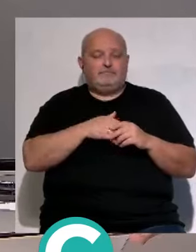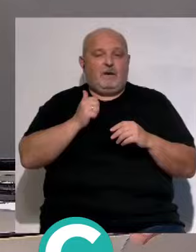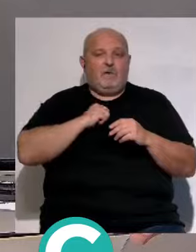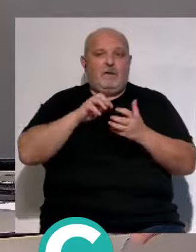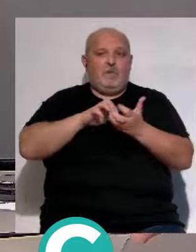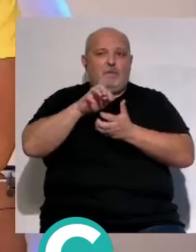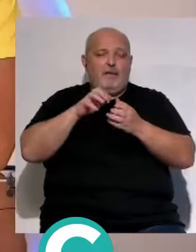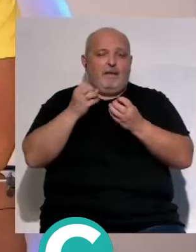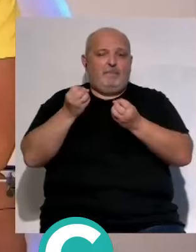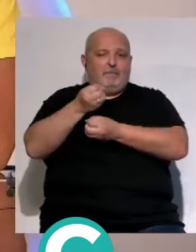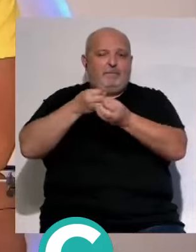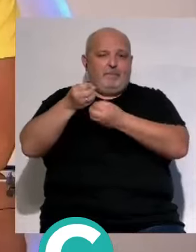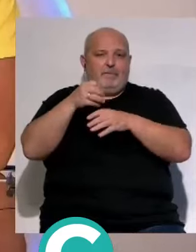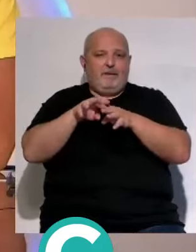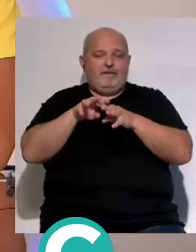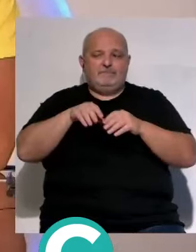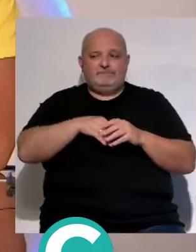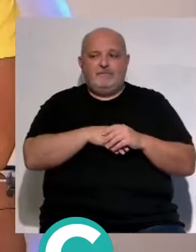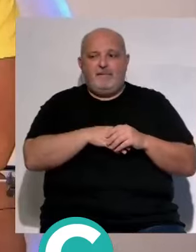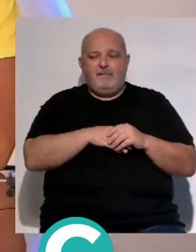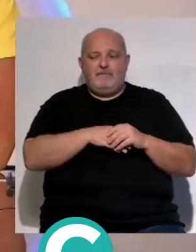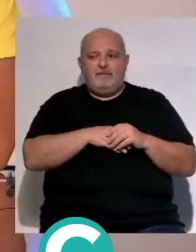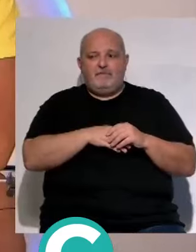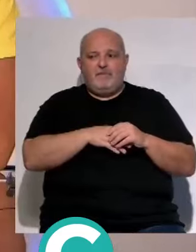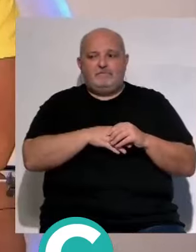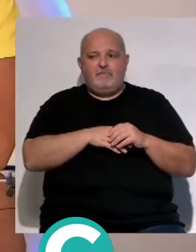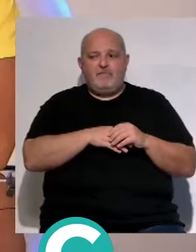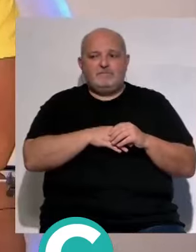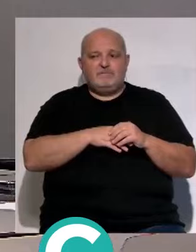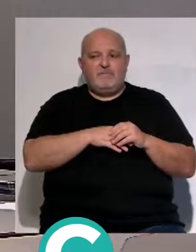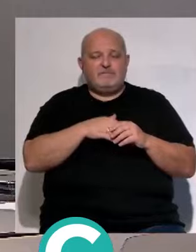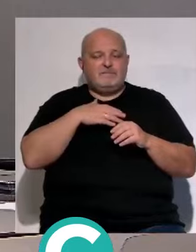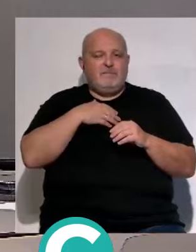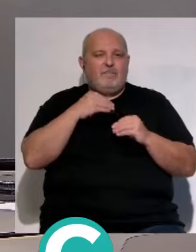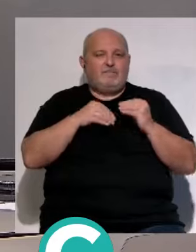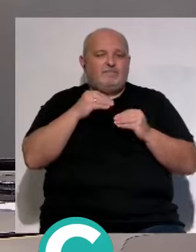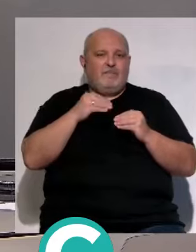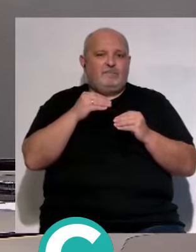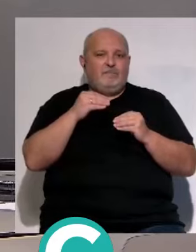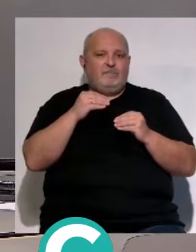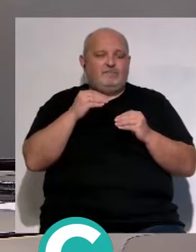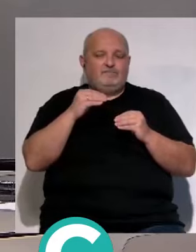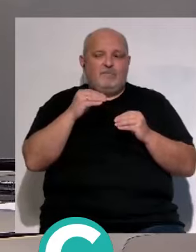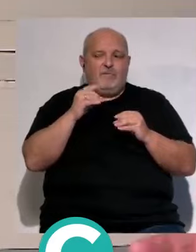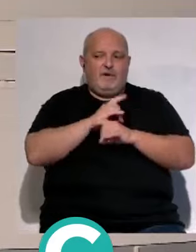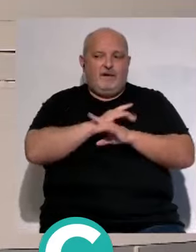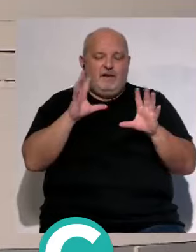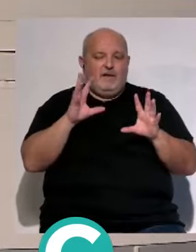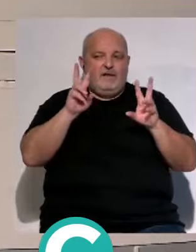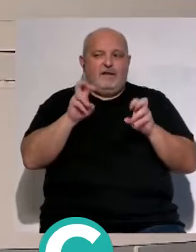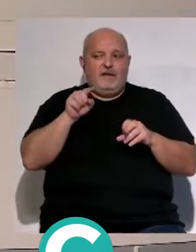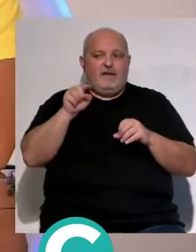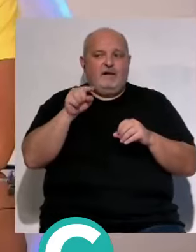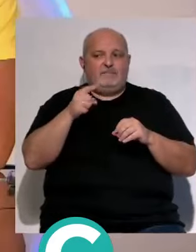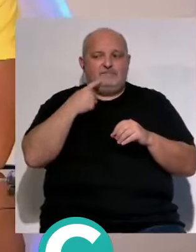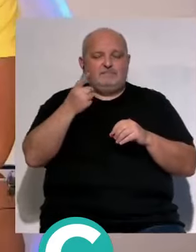por Medolín y le pega un palo muñeco claro pero es que el muñeco es para darle dos palos indudablemente pero es que a